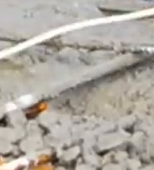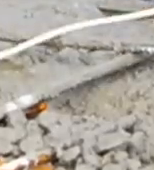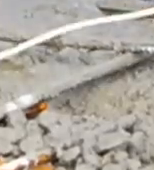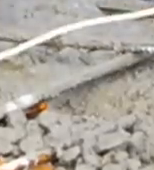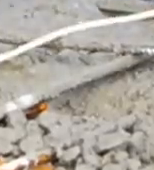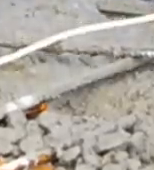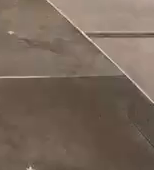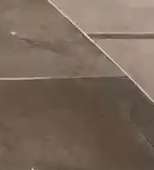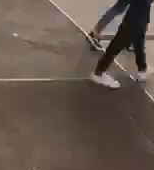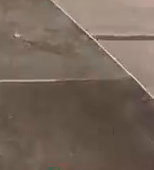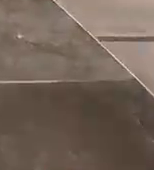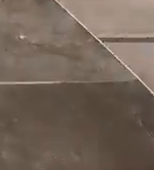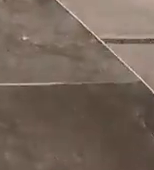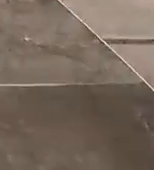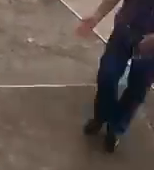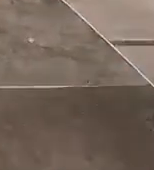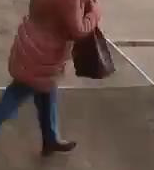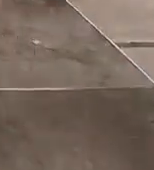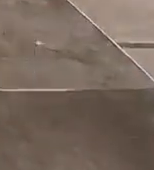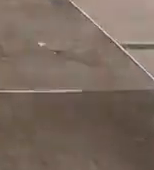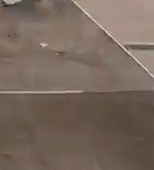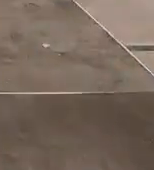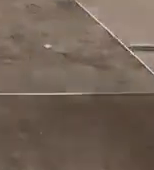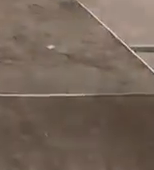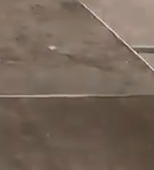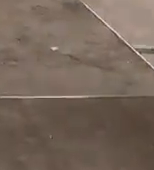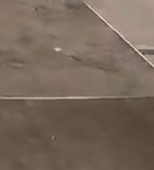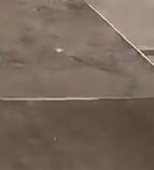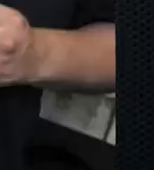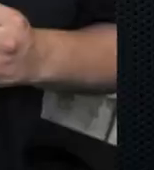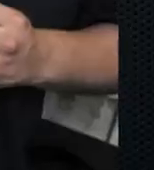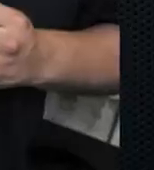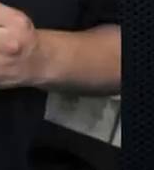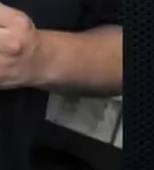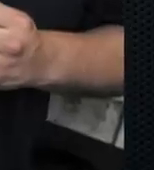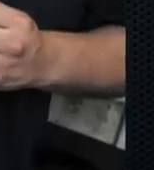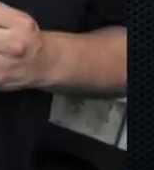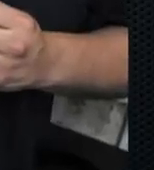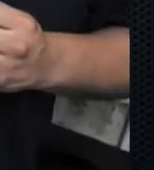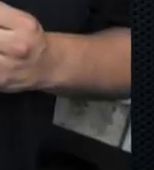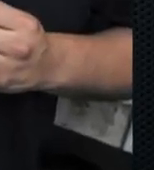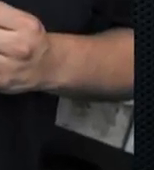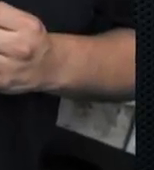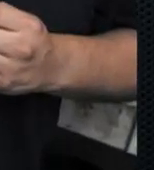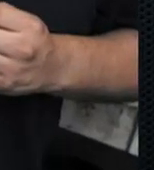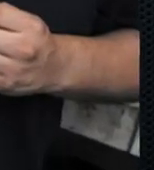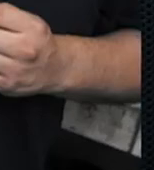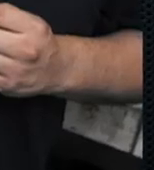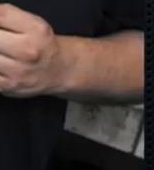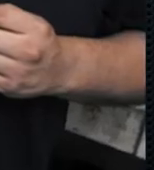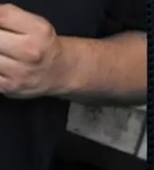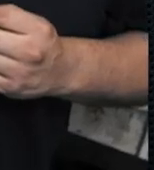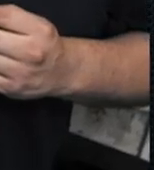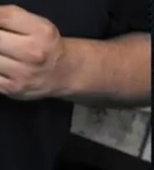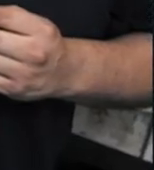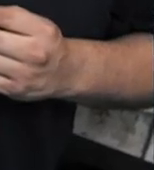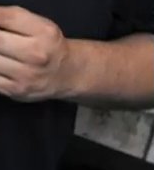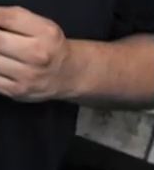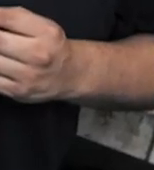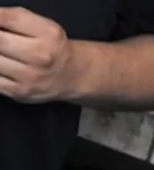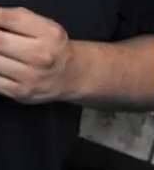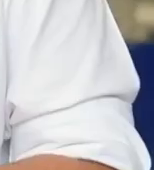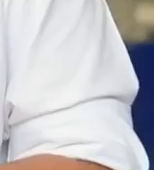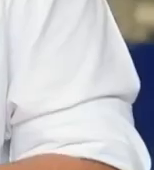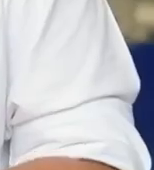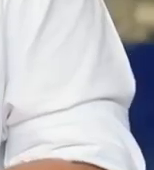de Sintiendo el Concreto. Tres estudiantes de la carrera de Ingeniería Civil en la UNAM fueron reconocidos por el Centro de Innovación y Desarrollo de Cemex por su proyecto